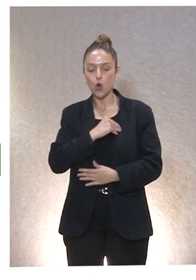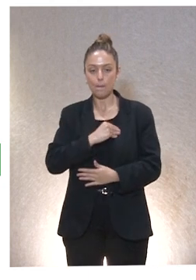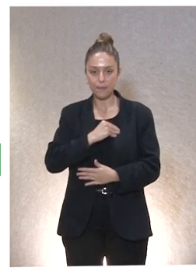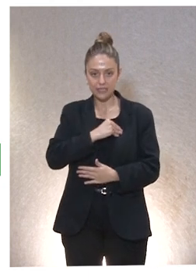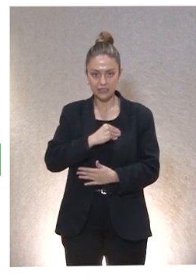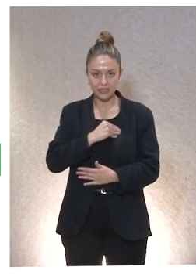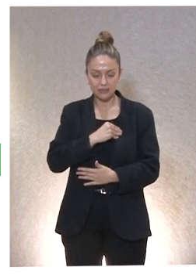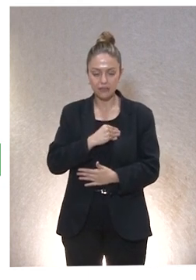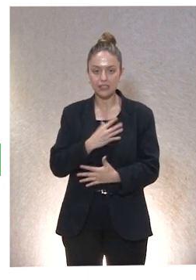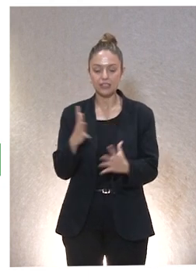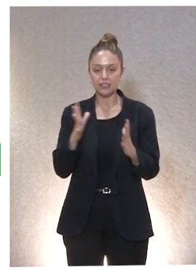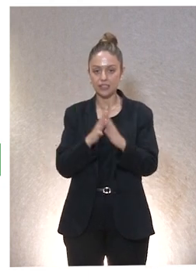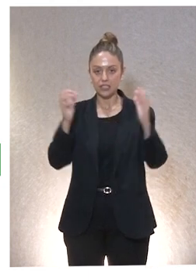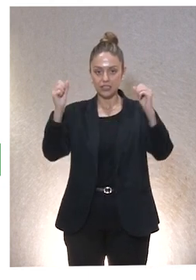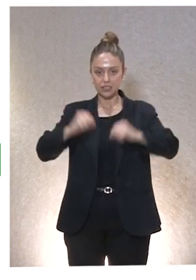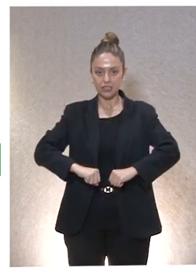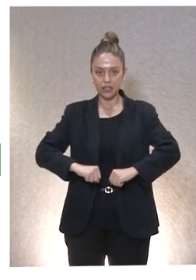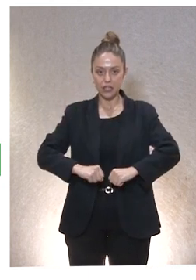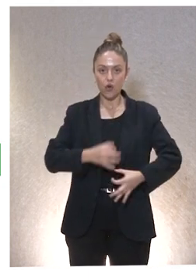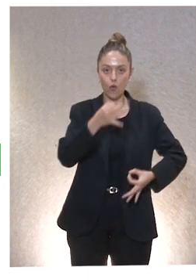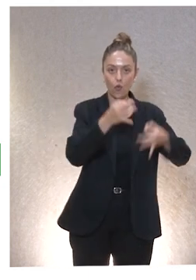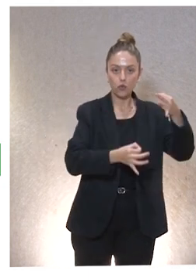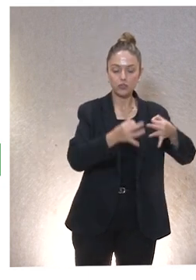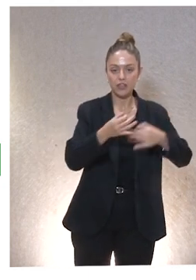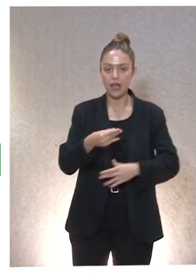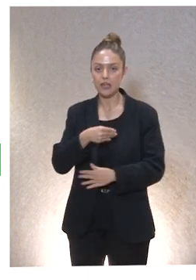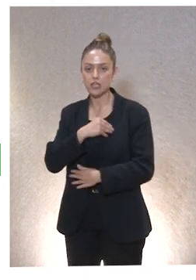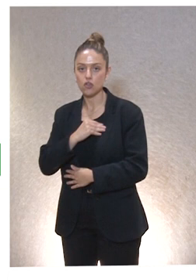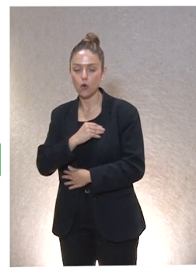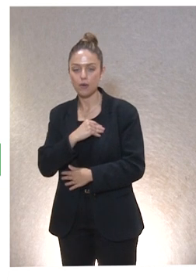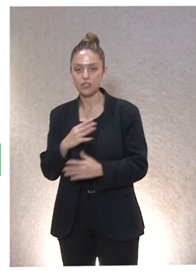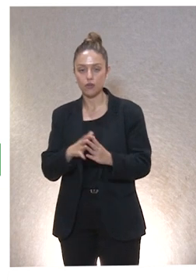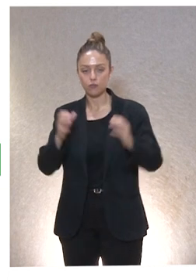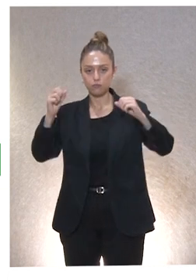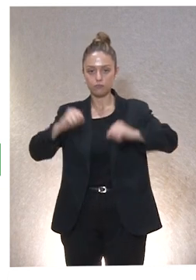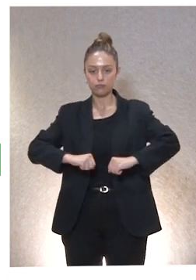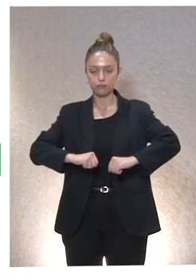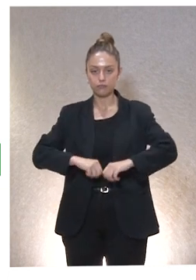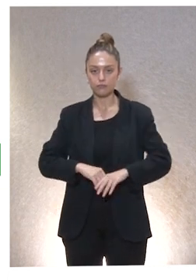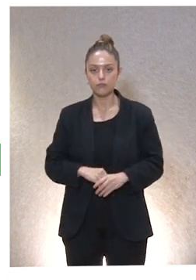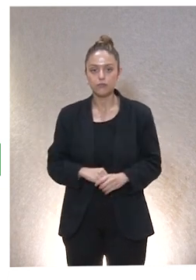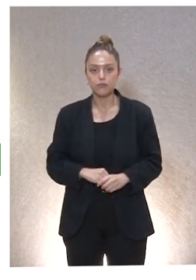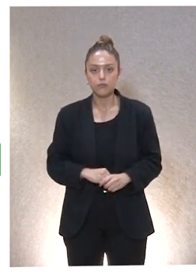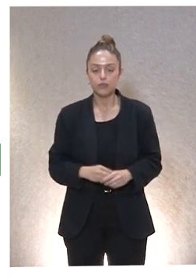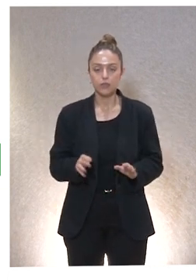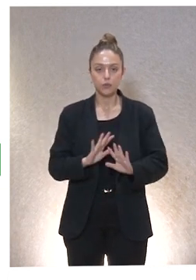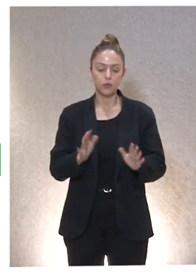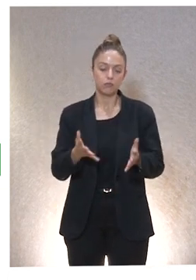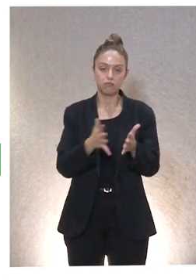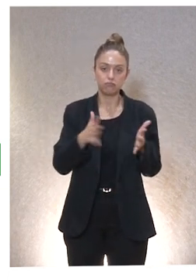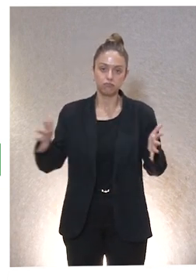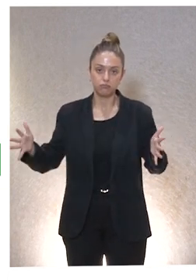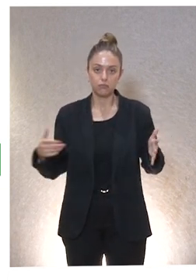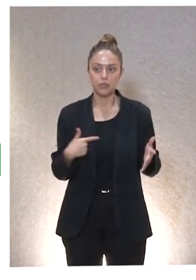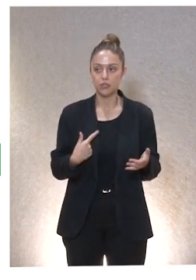Se sintetizan justicia y compasión. Se podría desarrollar esto, pero lo dejo así, para